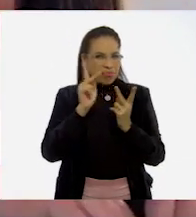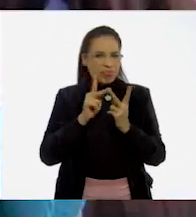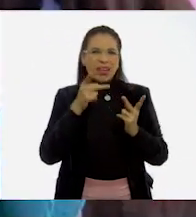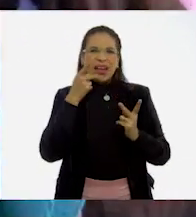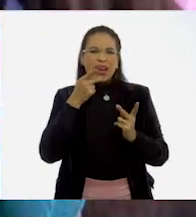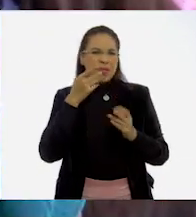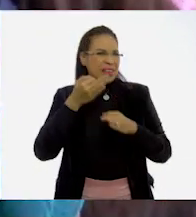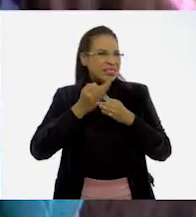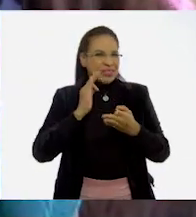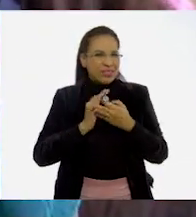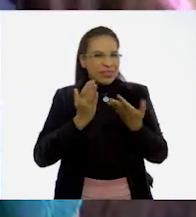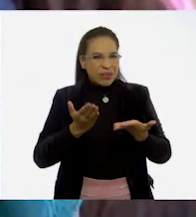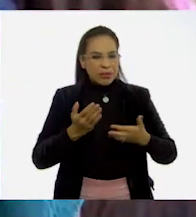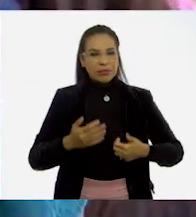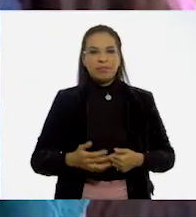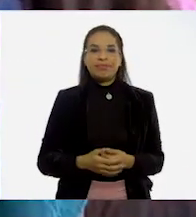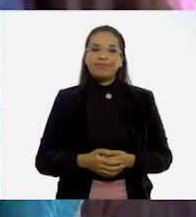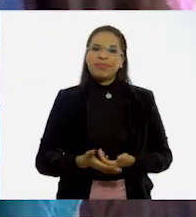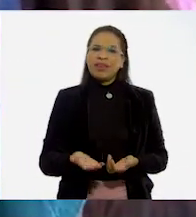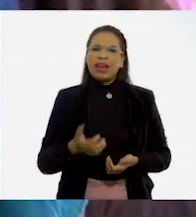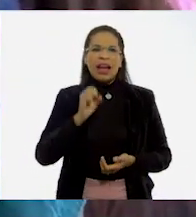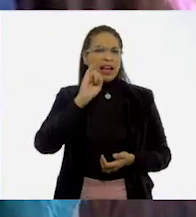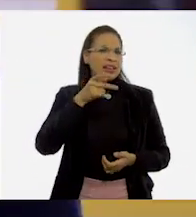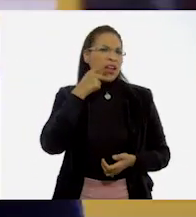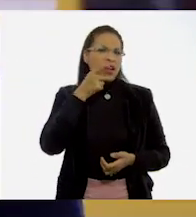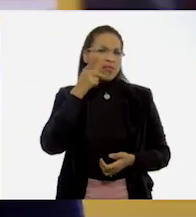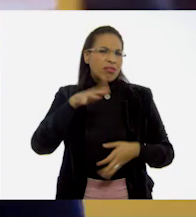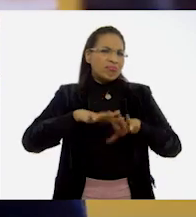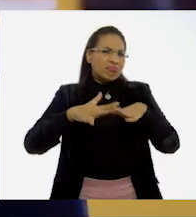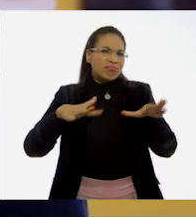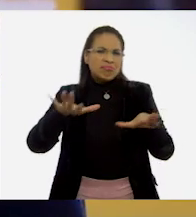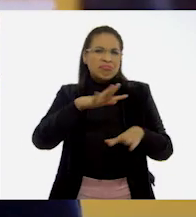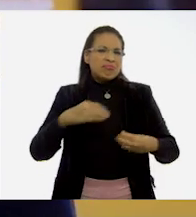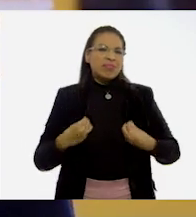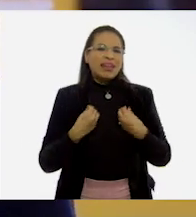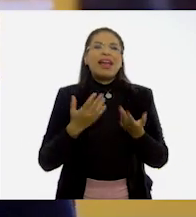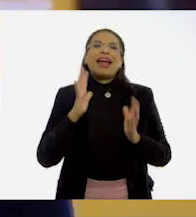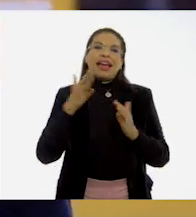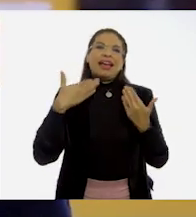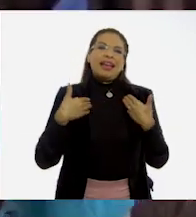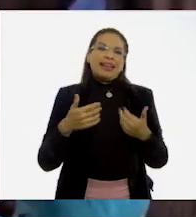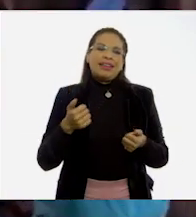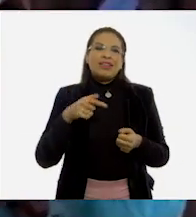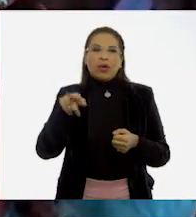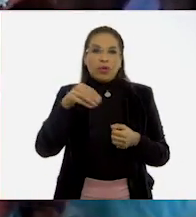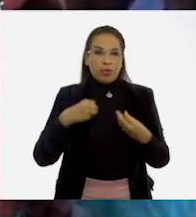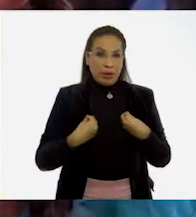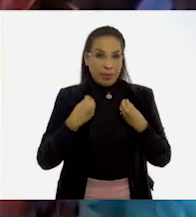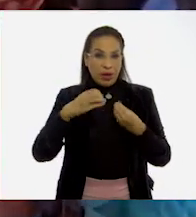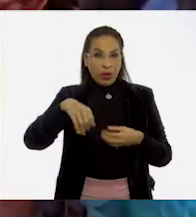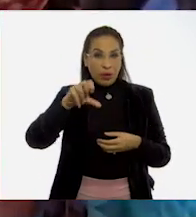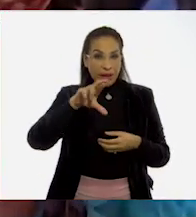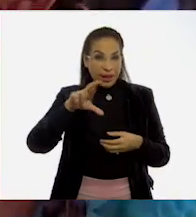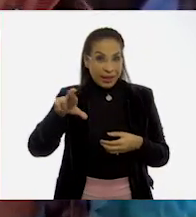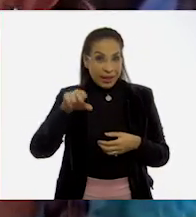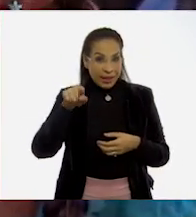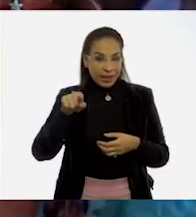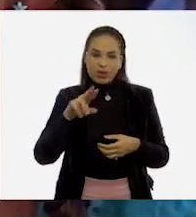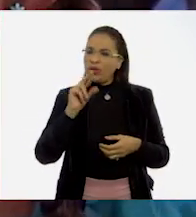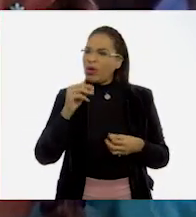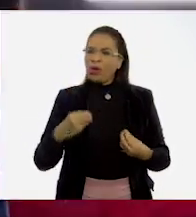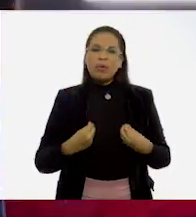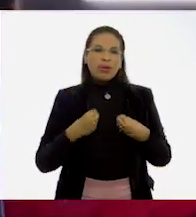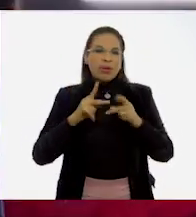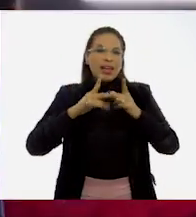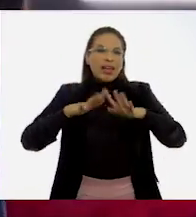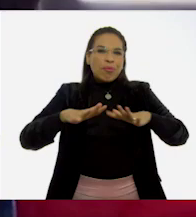así, de chistoso. Así hablamos en la costa. Ah, ya. ¿Entonces eres de Costa Rica? No. Vivo en la